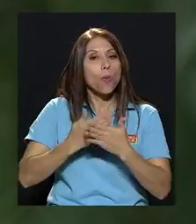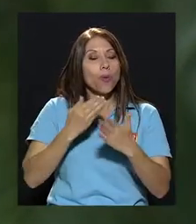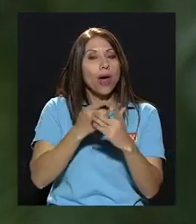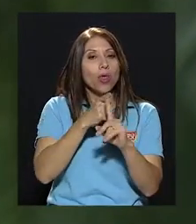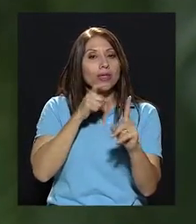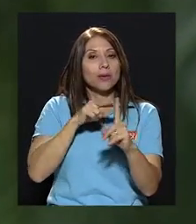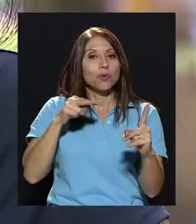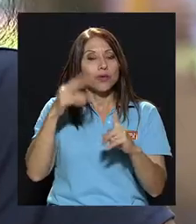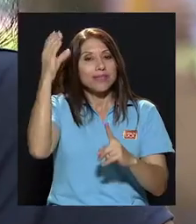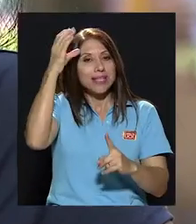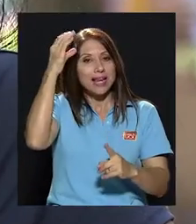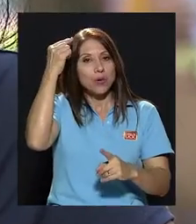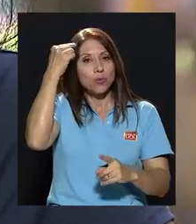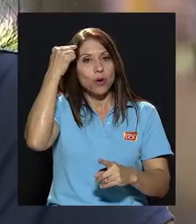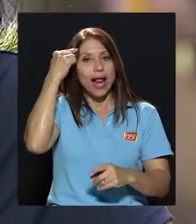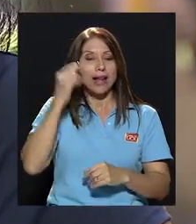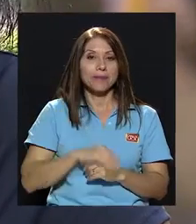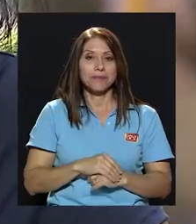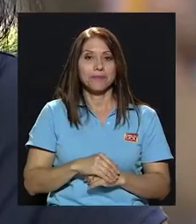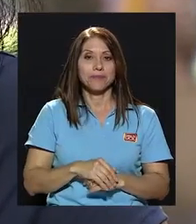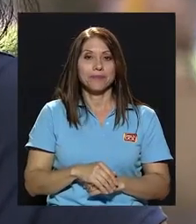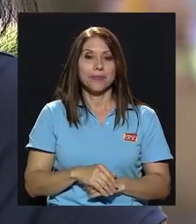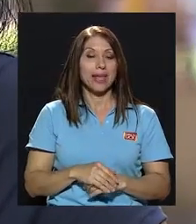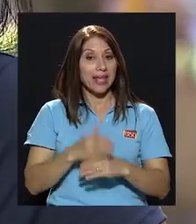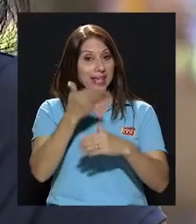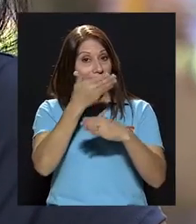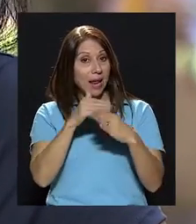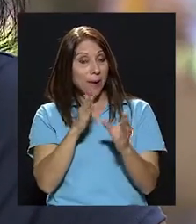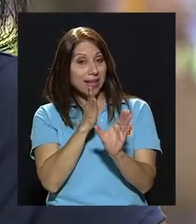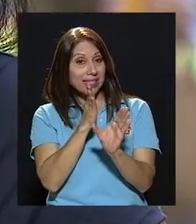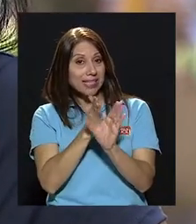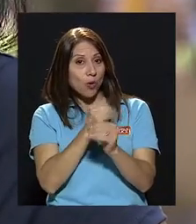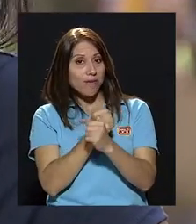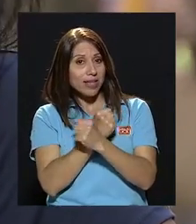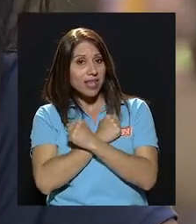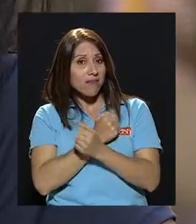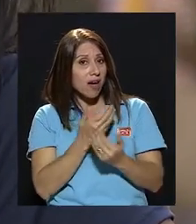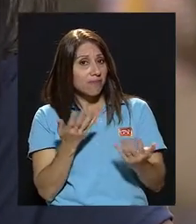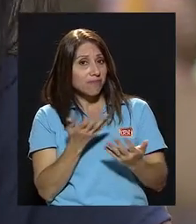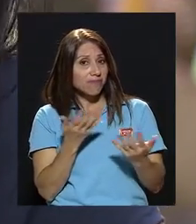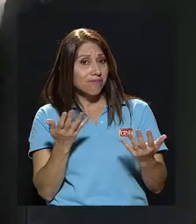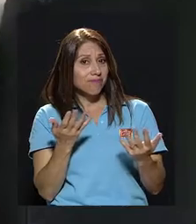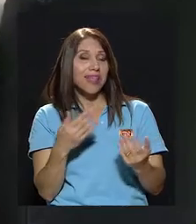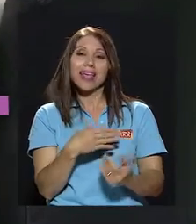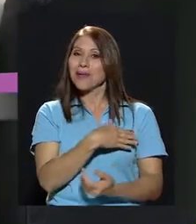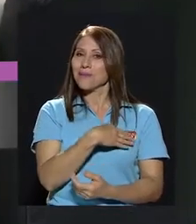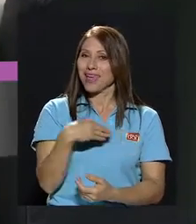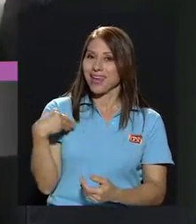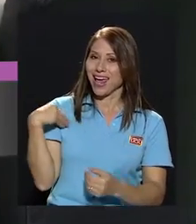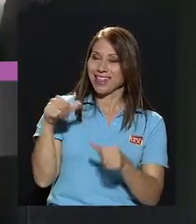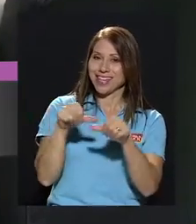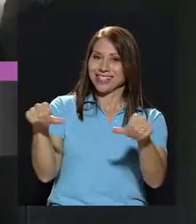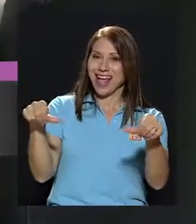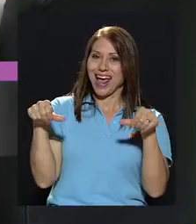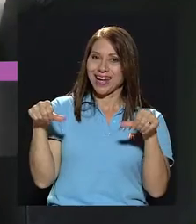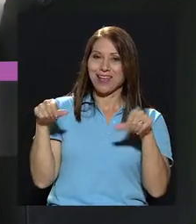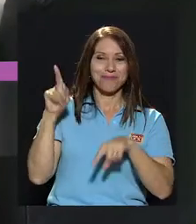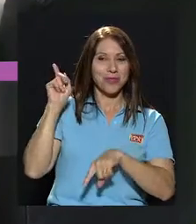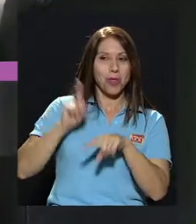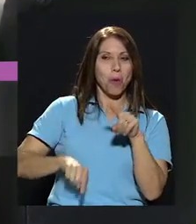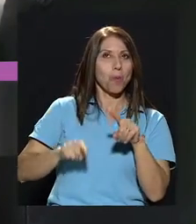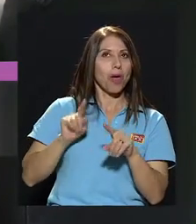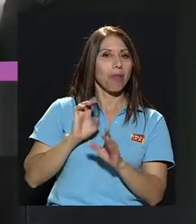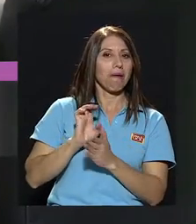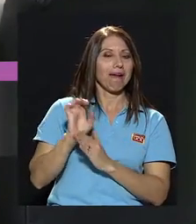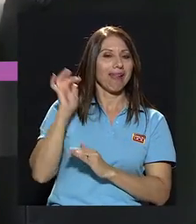neuronal. ¿Y en la parte psico-afectiva? Me encanta esa área, no lo puedo disimular.